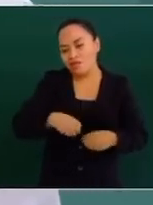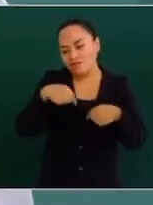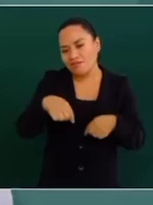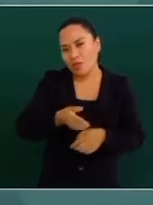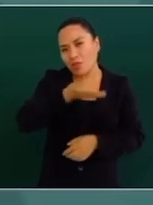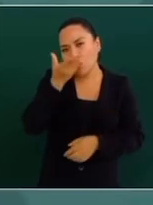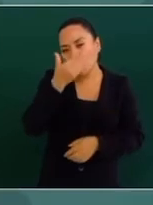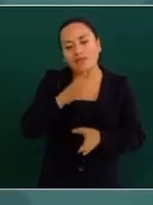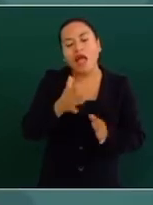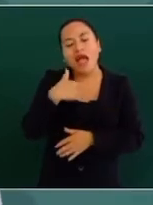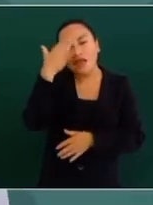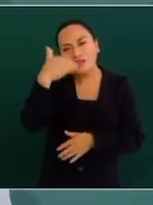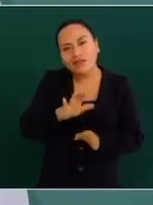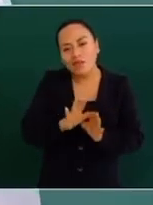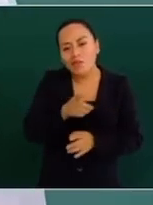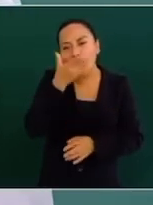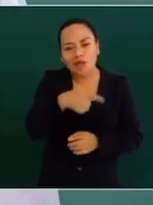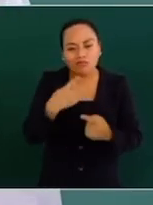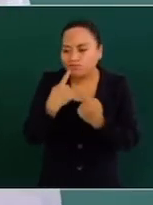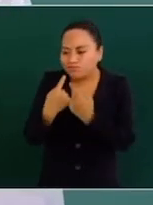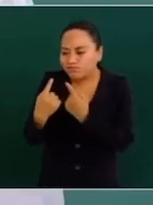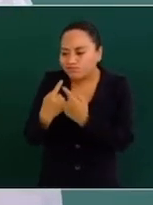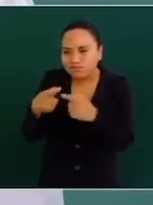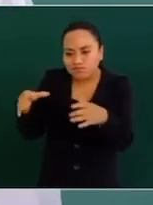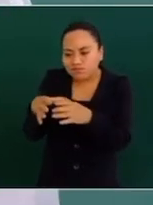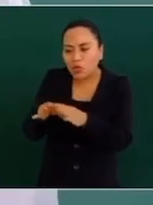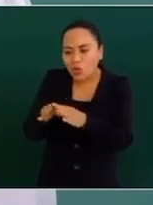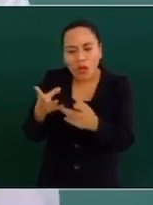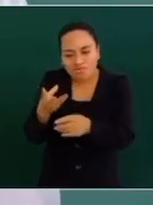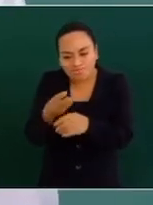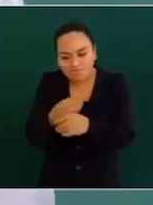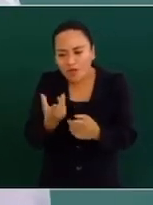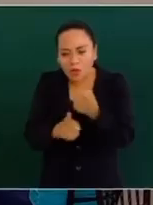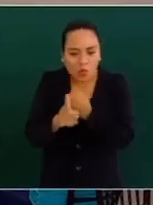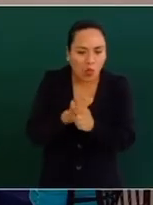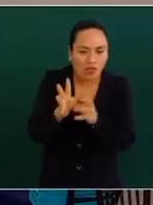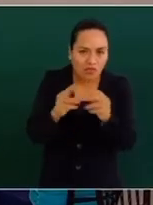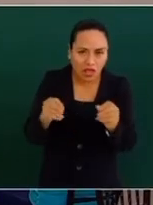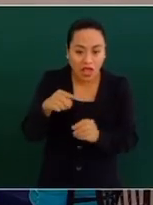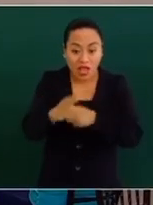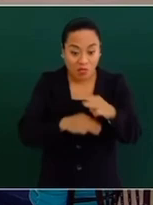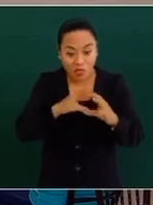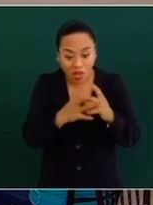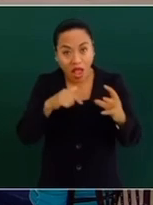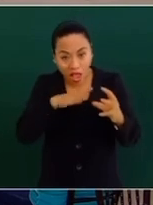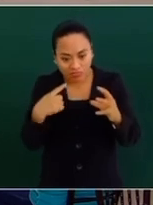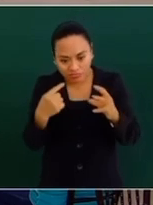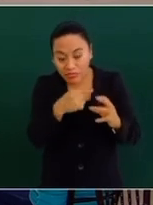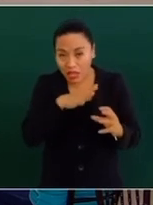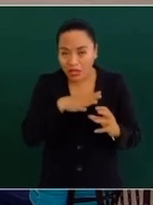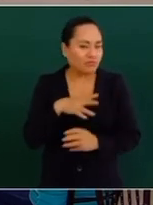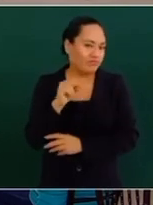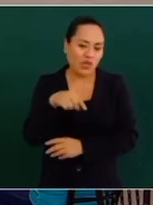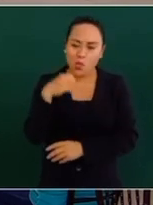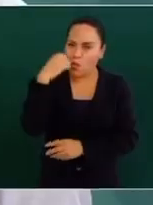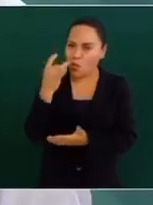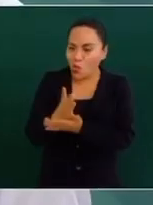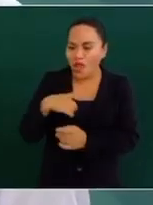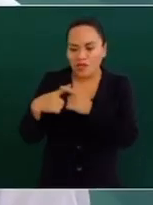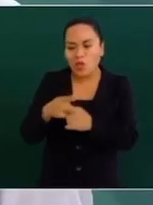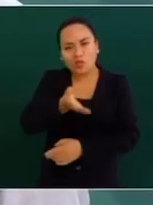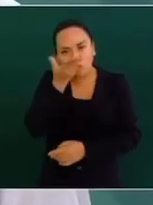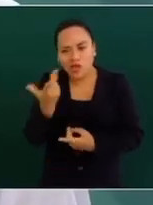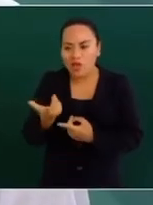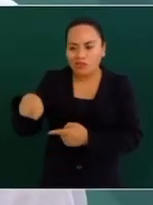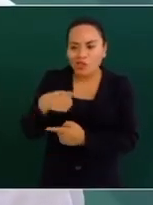a verlo. Pero no hay en el mundo experiencias como las de Oaxaca en cuanto a tradiciones, costumbres, a organización